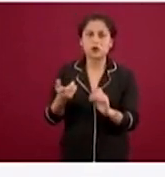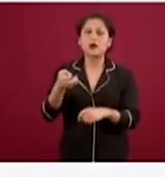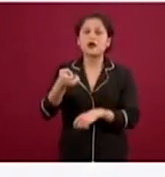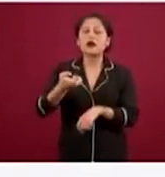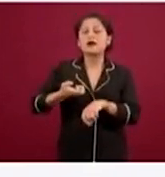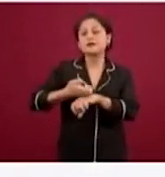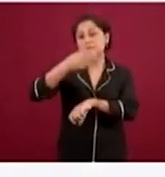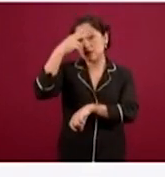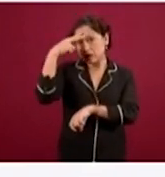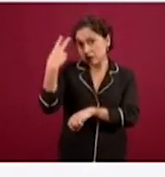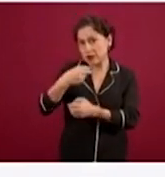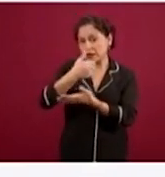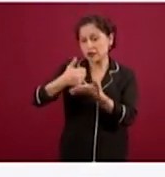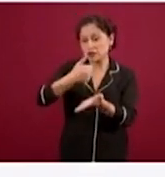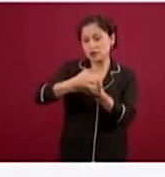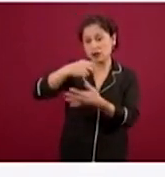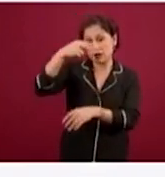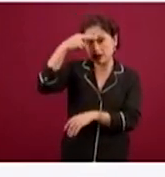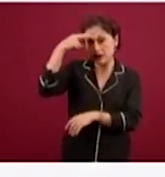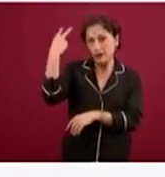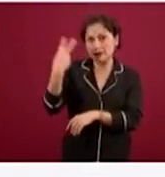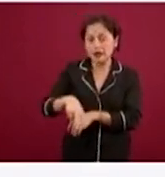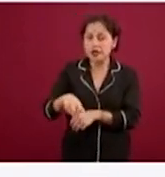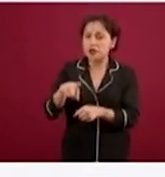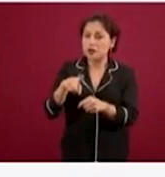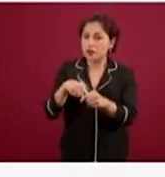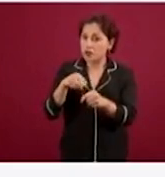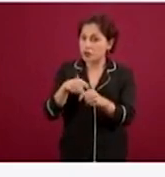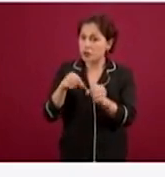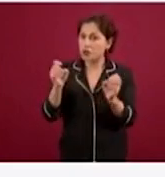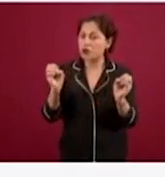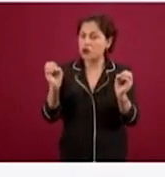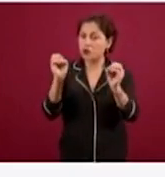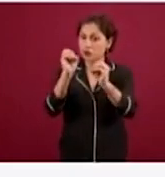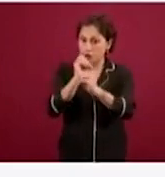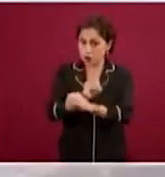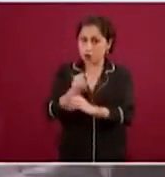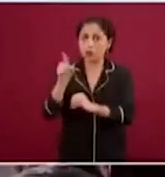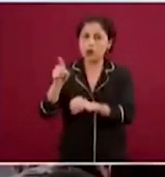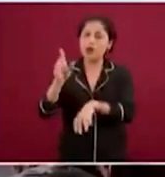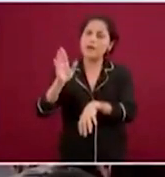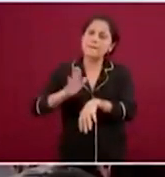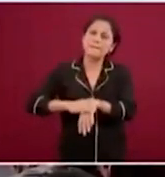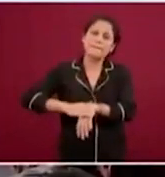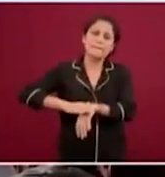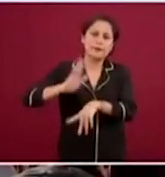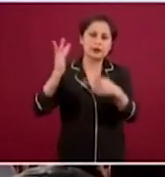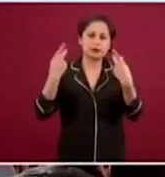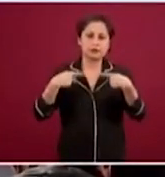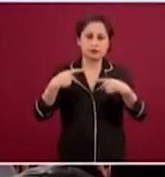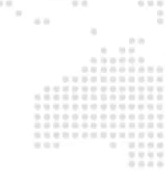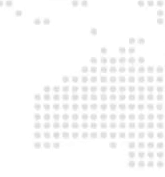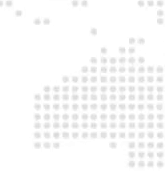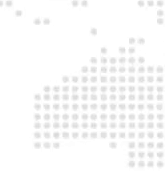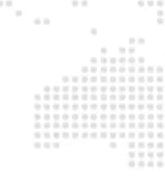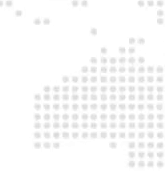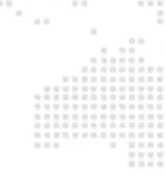Estado de México y la Ciudad de México con los colores más oscuros expresan también la mayor carga que hay a nivel nacional.